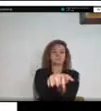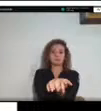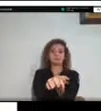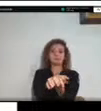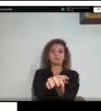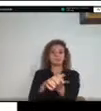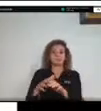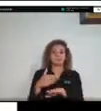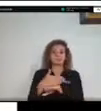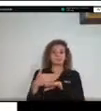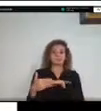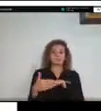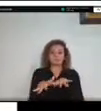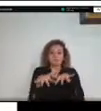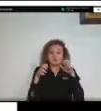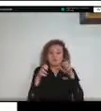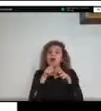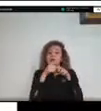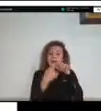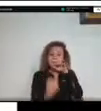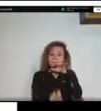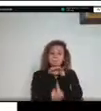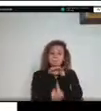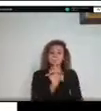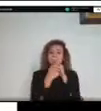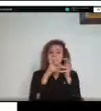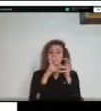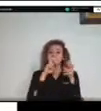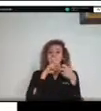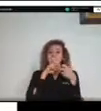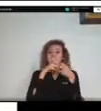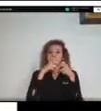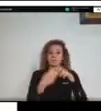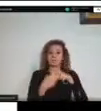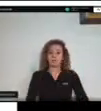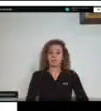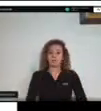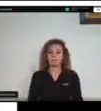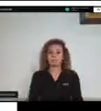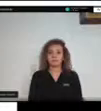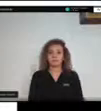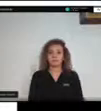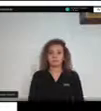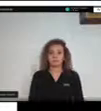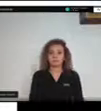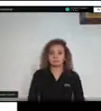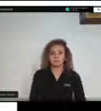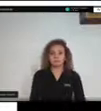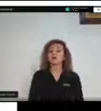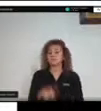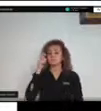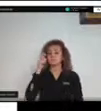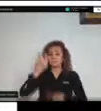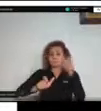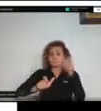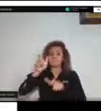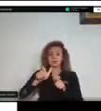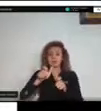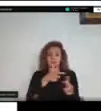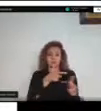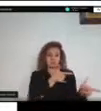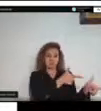muchas veces las personas terminan matando a nuestras especies ya que aparte de afectarlos